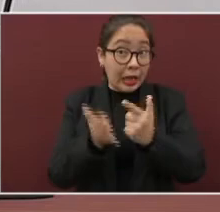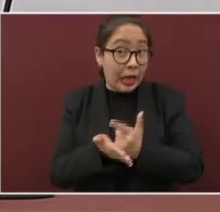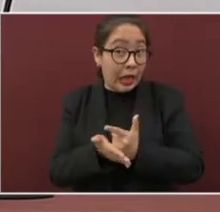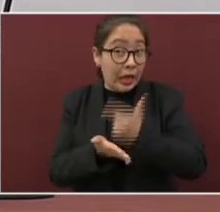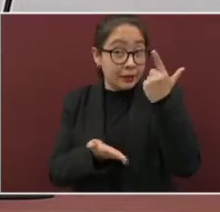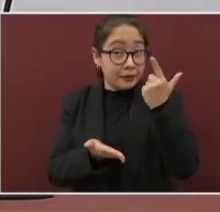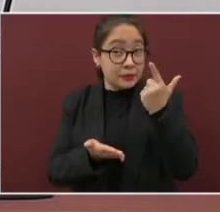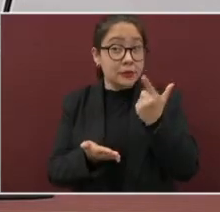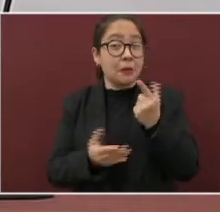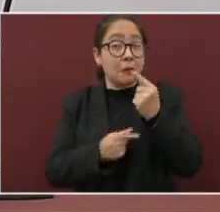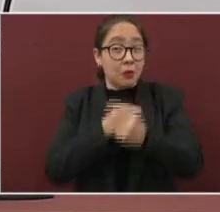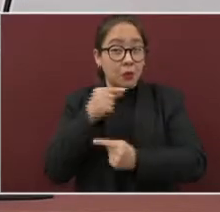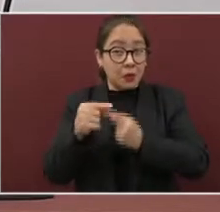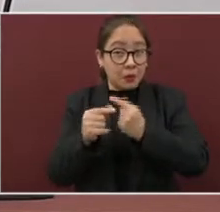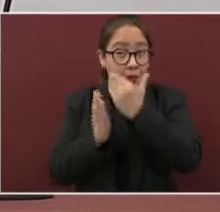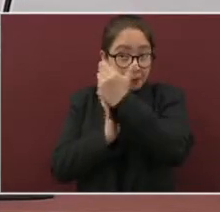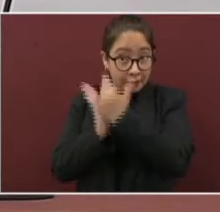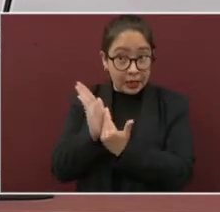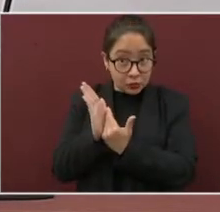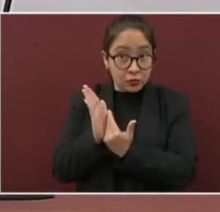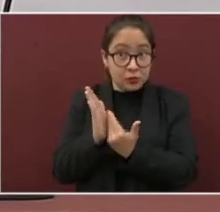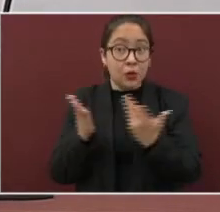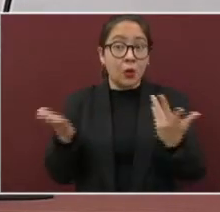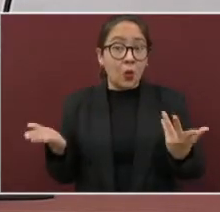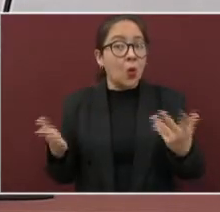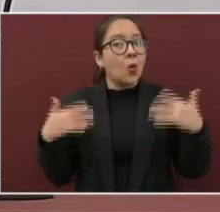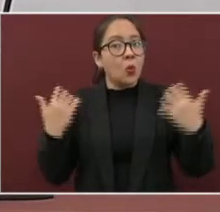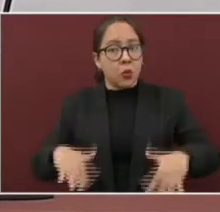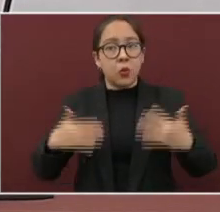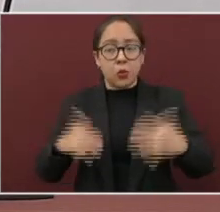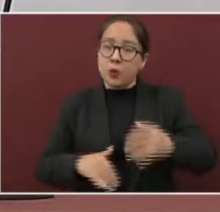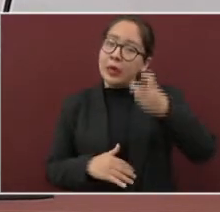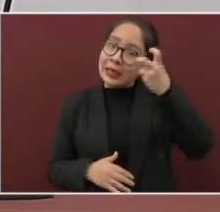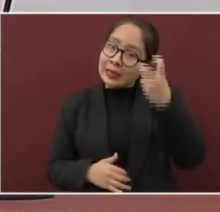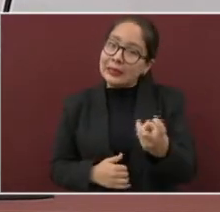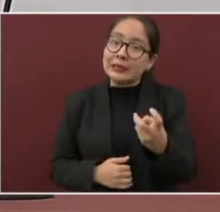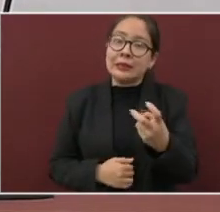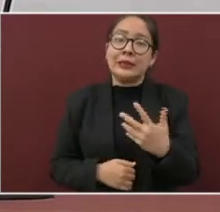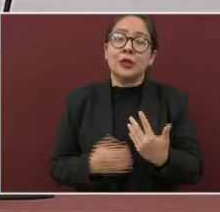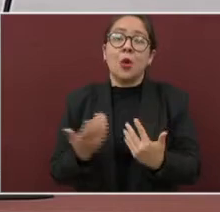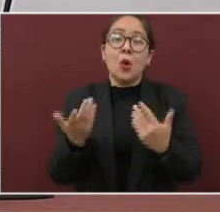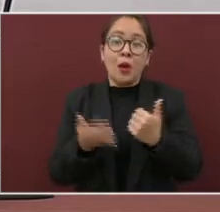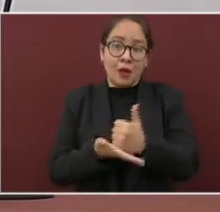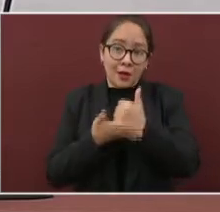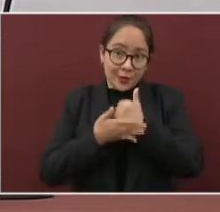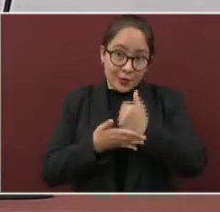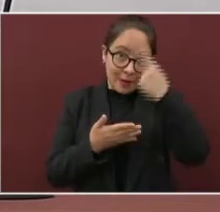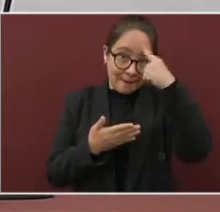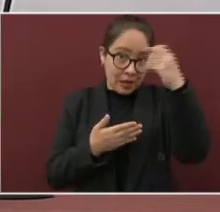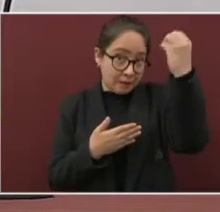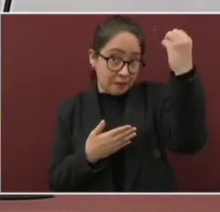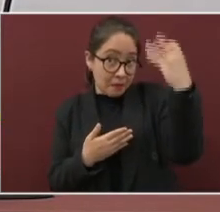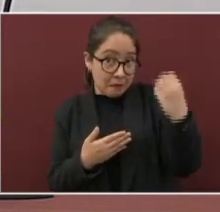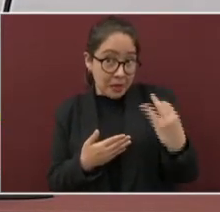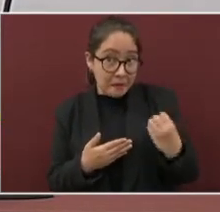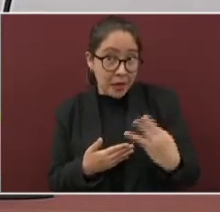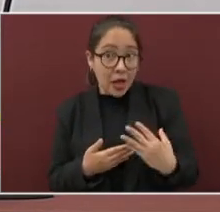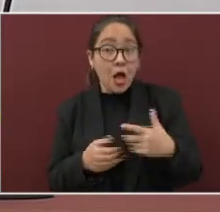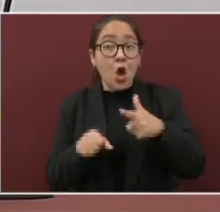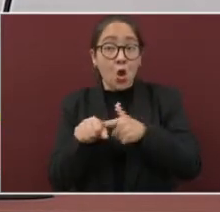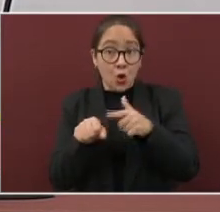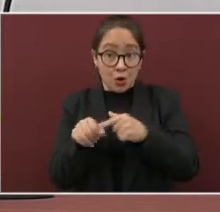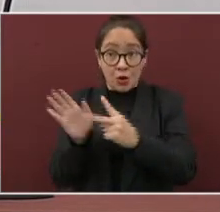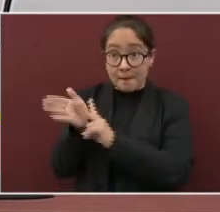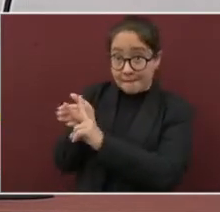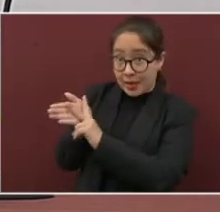considerablemente. Y eso nos ha llevado a un semáforo epidemiológico de color